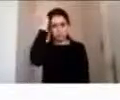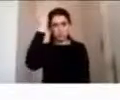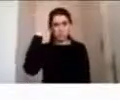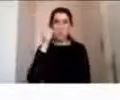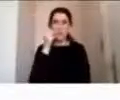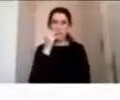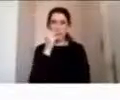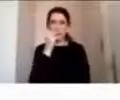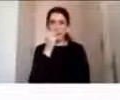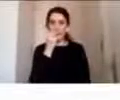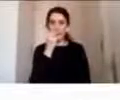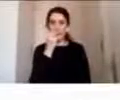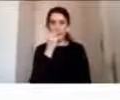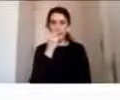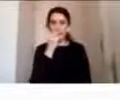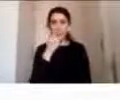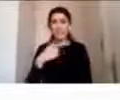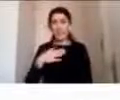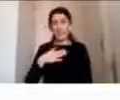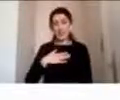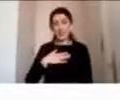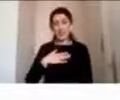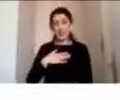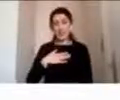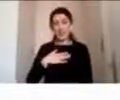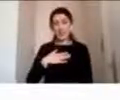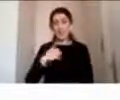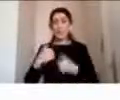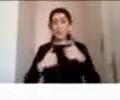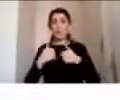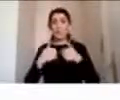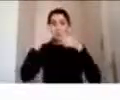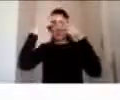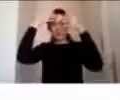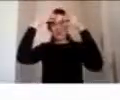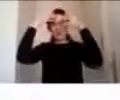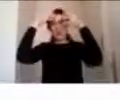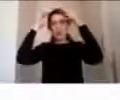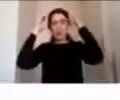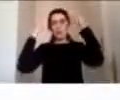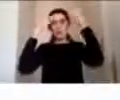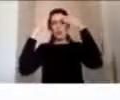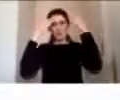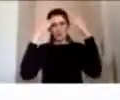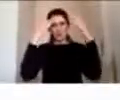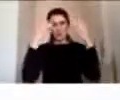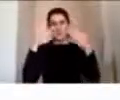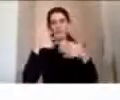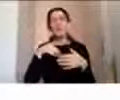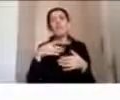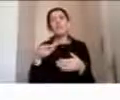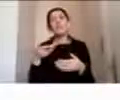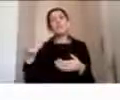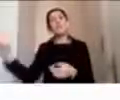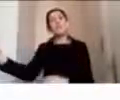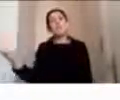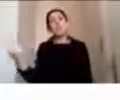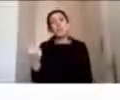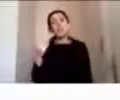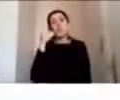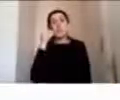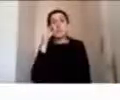como neuropsicóloga clínica recibo mi consulta a niños y a niñas con historias de lesiones cerebrales los que